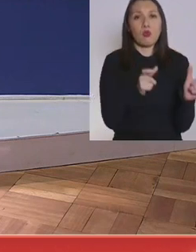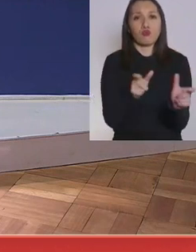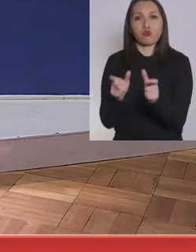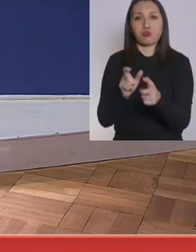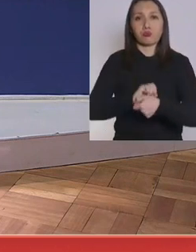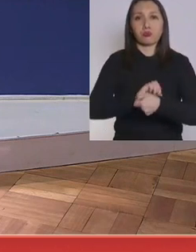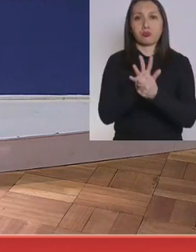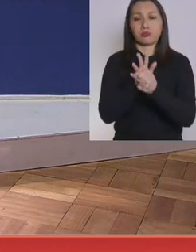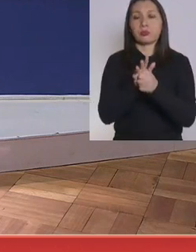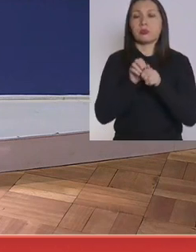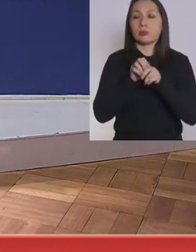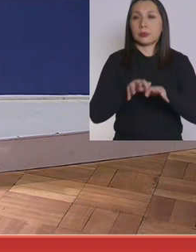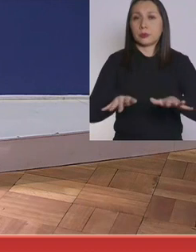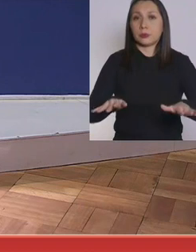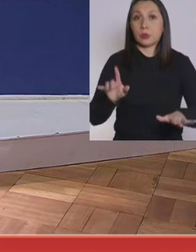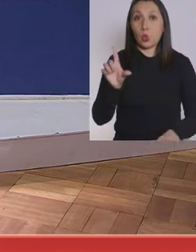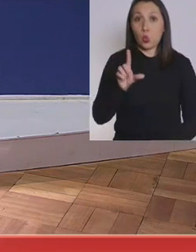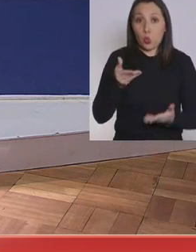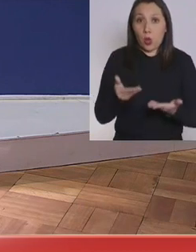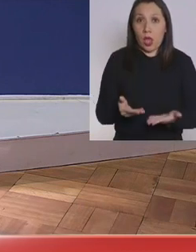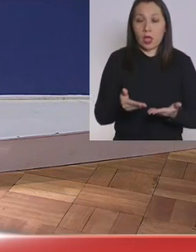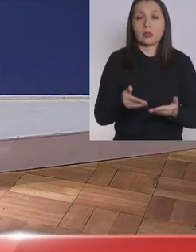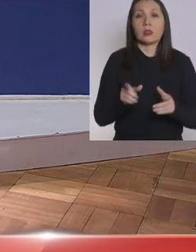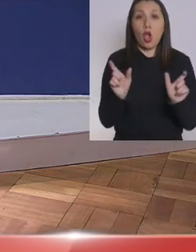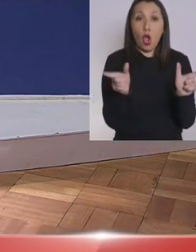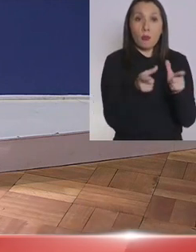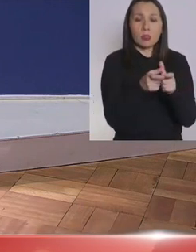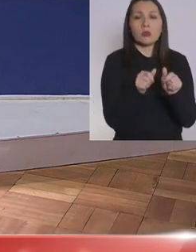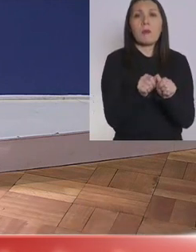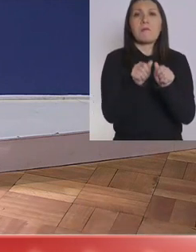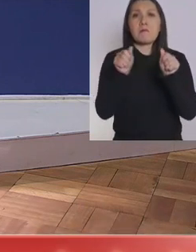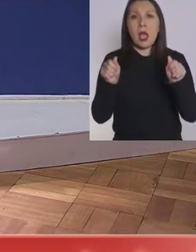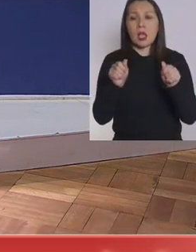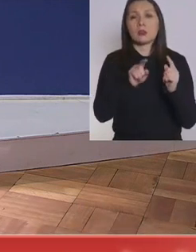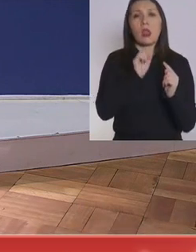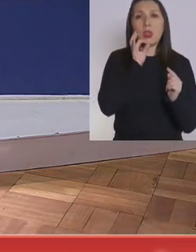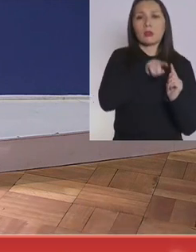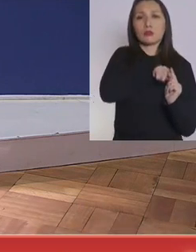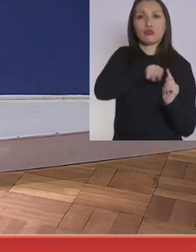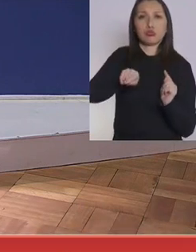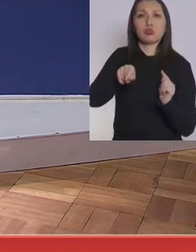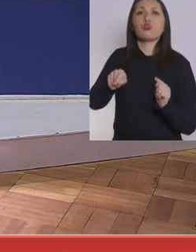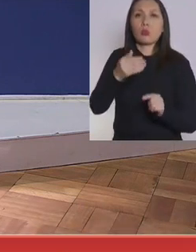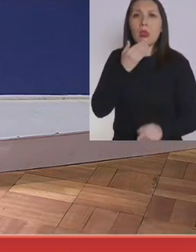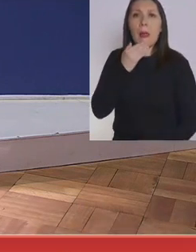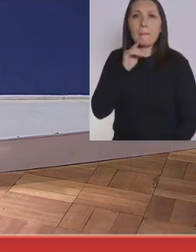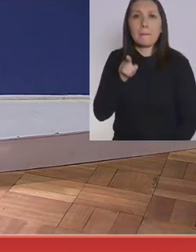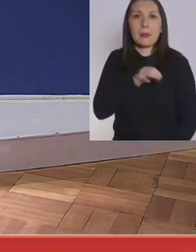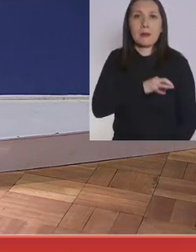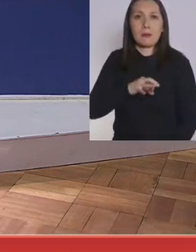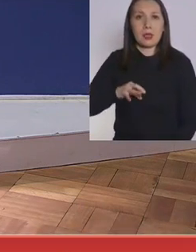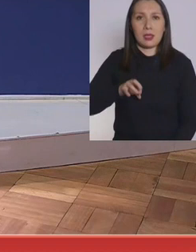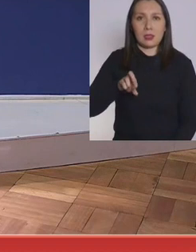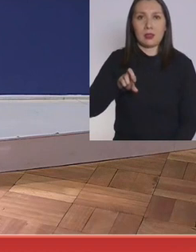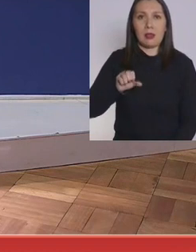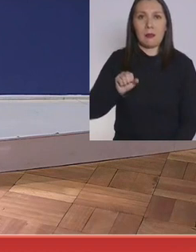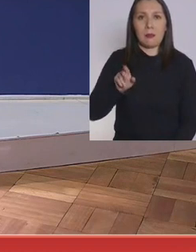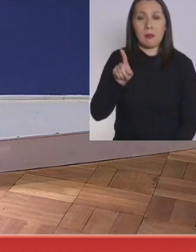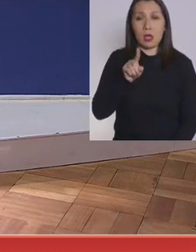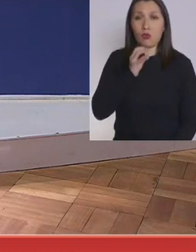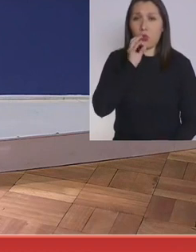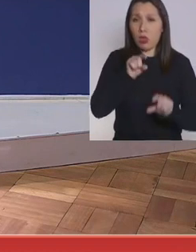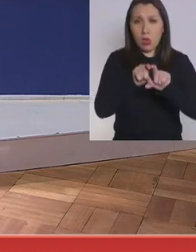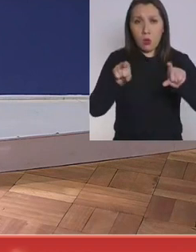pandemia. Este lunes la comisión amplió dicha querella apuntándolo a usted, ministro París, por la cito